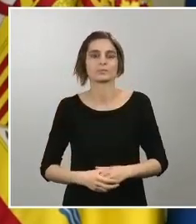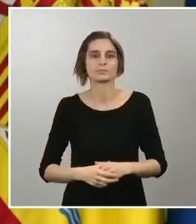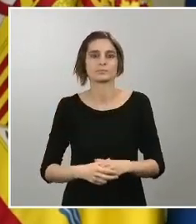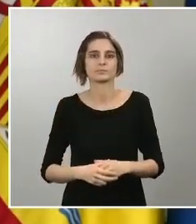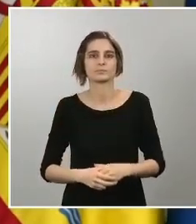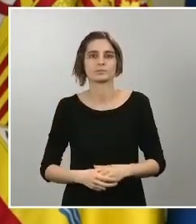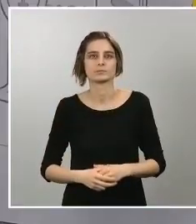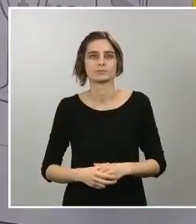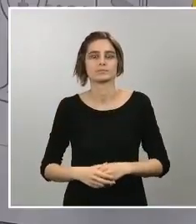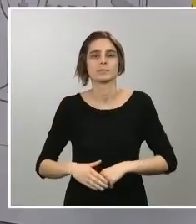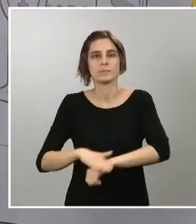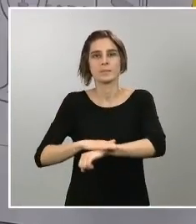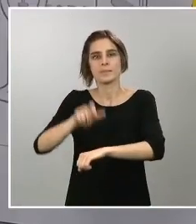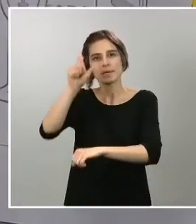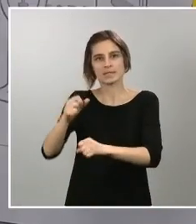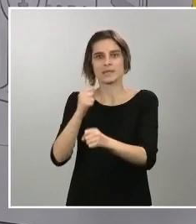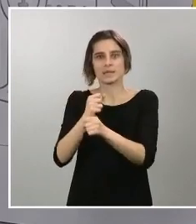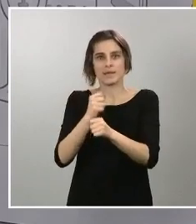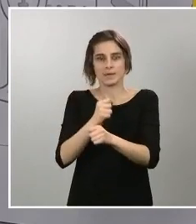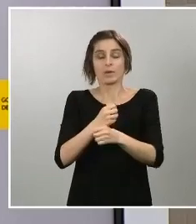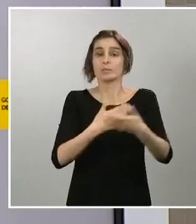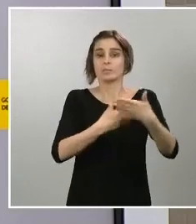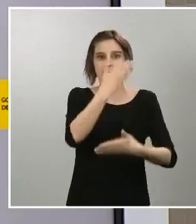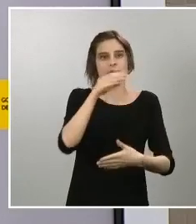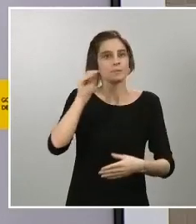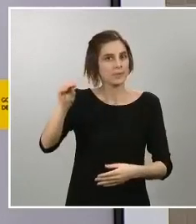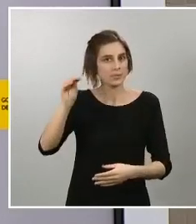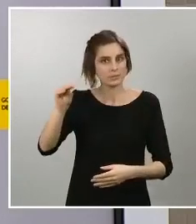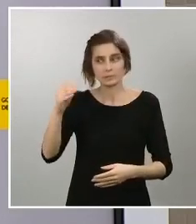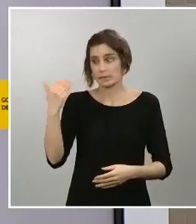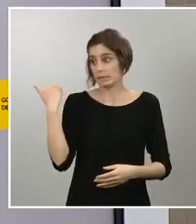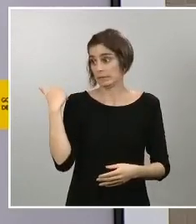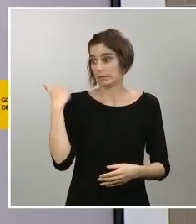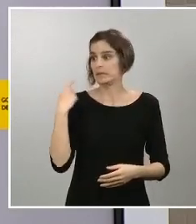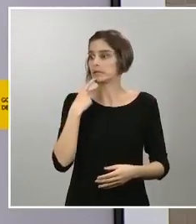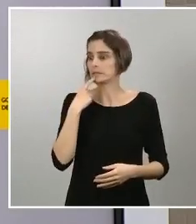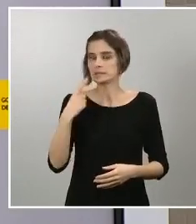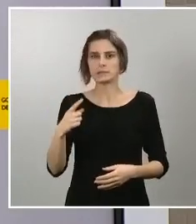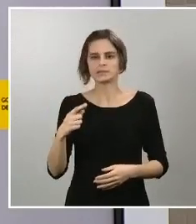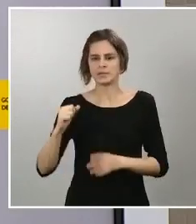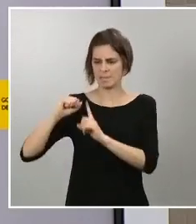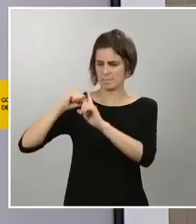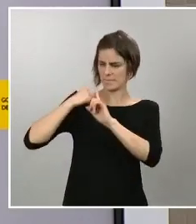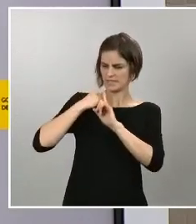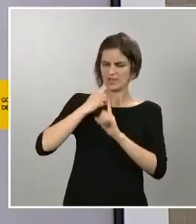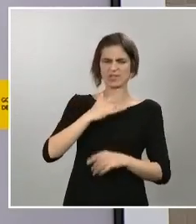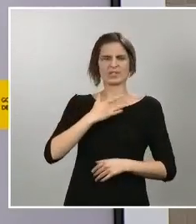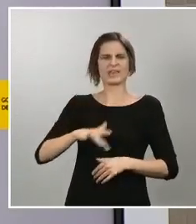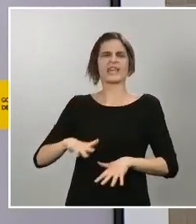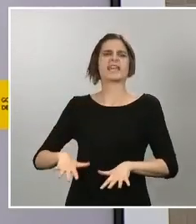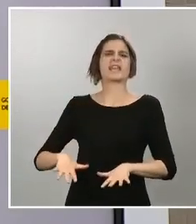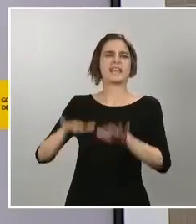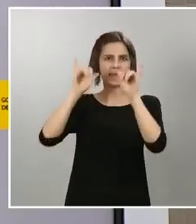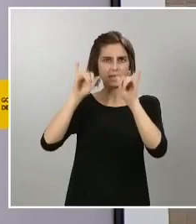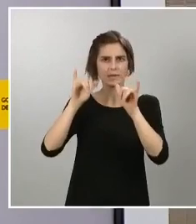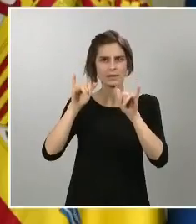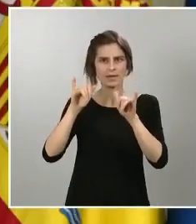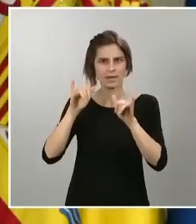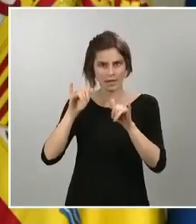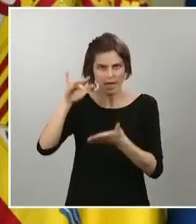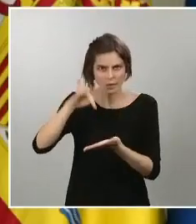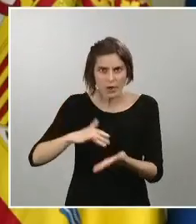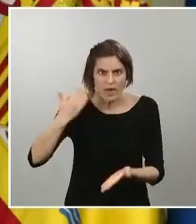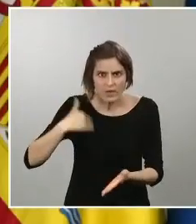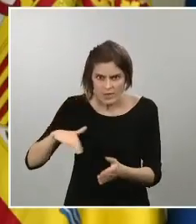News Diario acaba de decir que no cederán a presiones ¿las ha habido? ¿de dónde proceden? no creo que